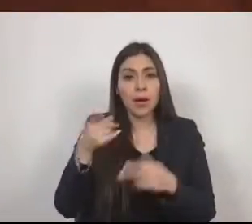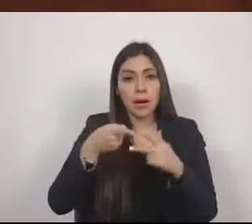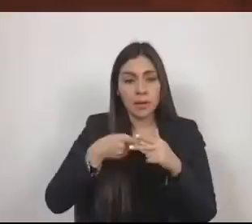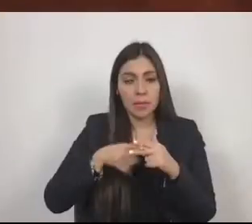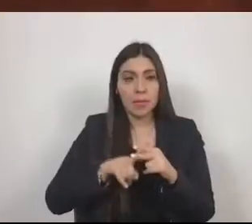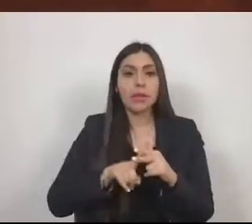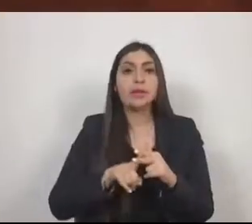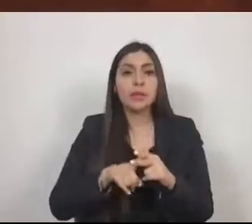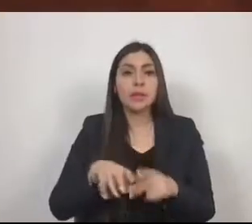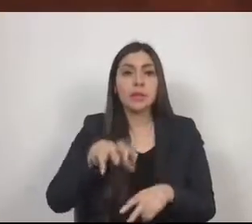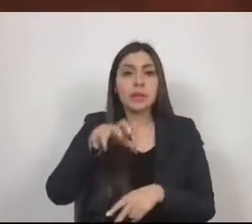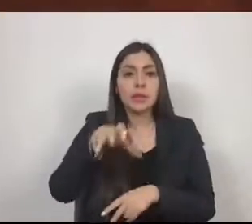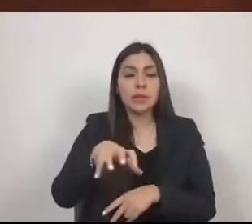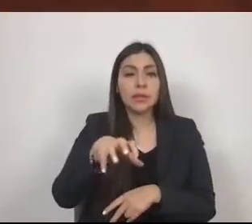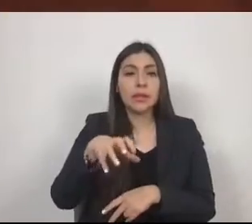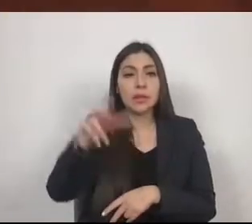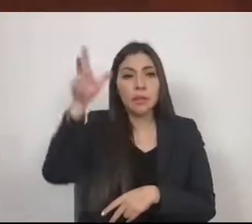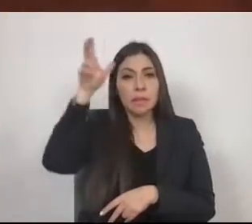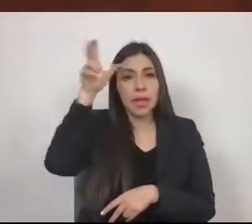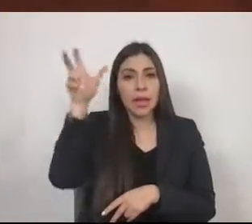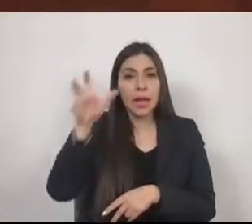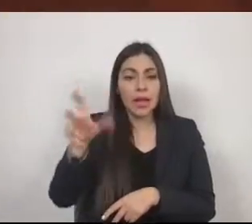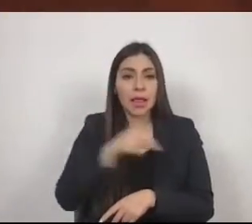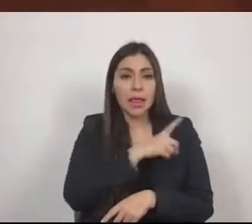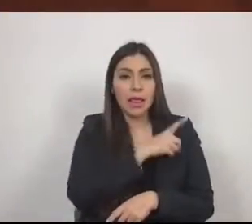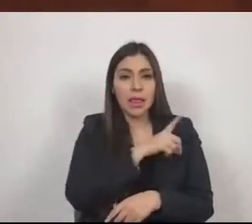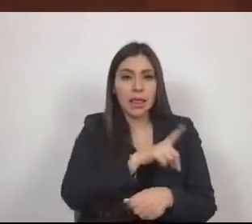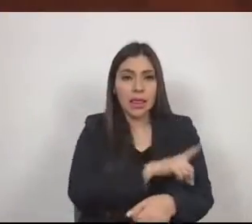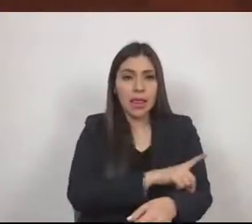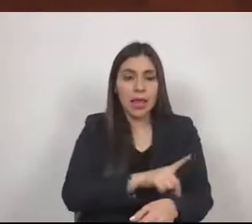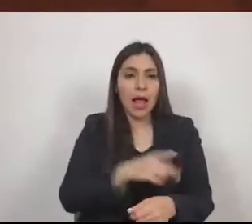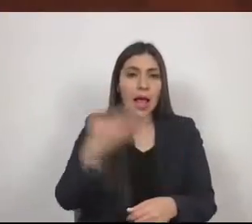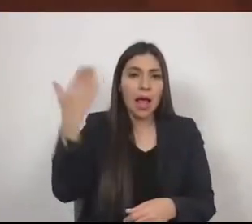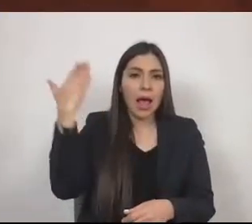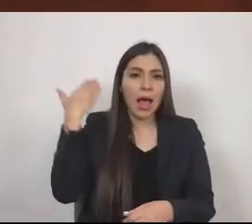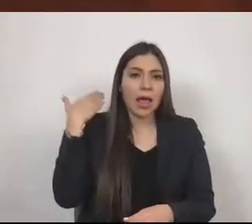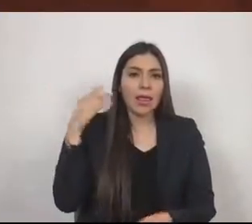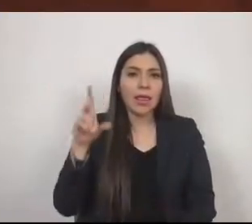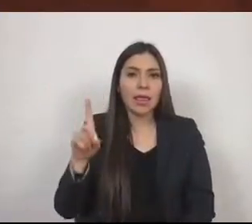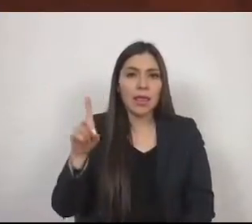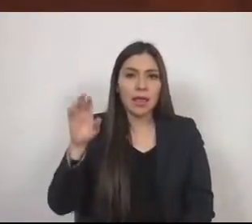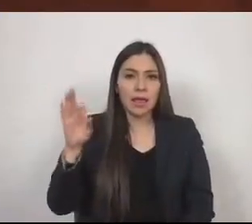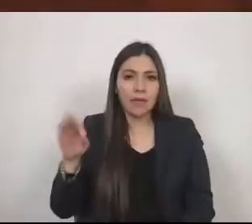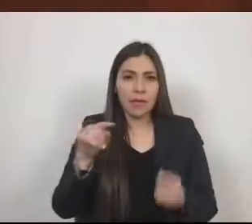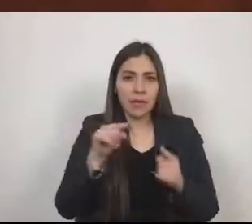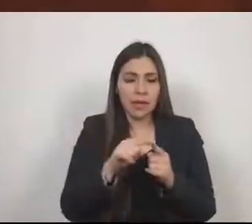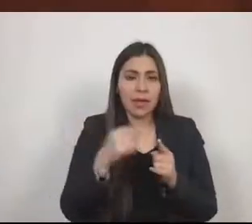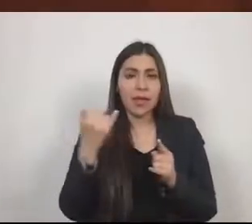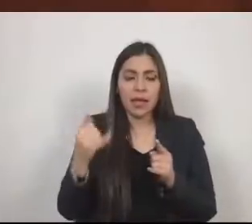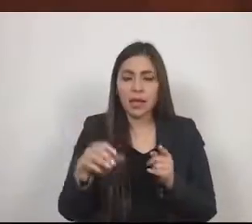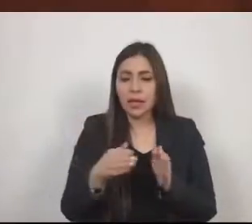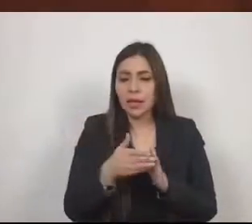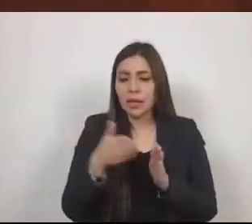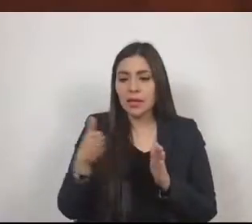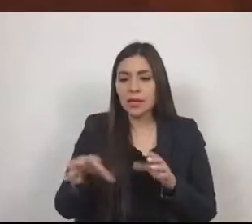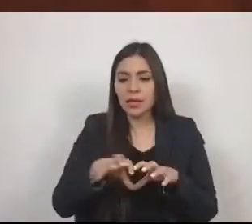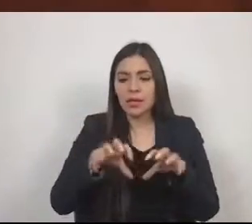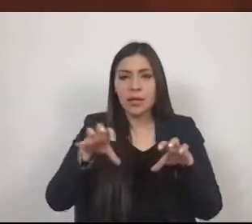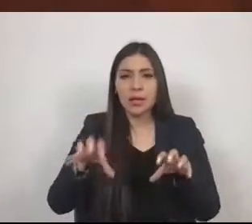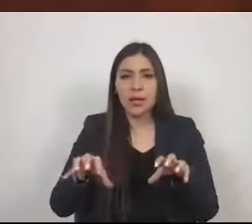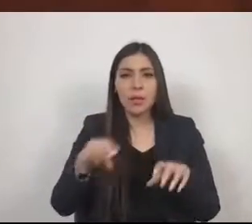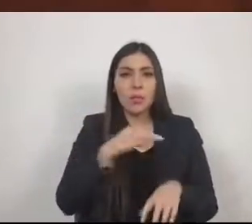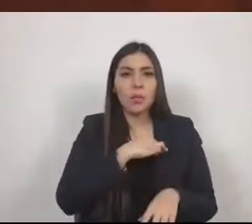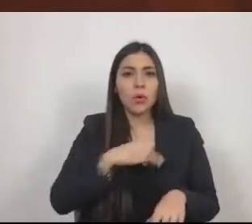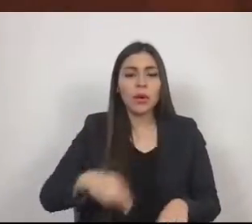delegación Miguel Hidalgo en el entonces Distrito Federal y el municipio de Naucalpan en el Estado de México,